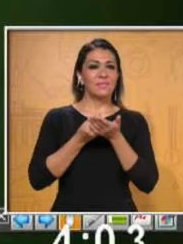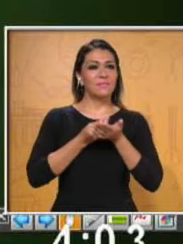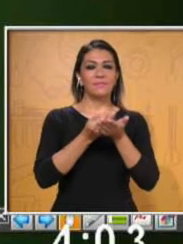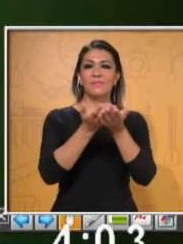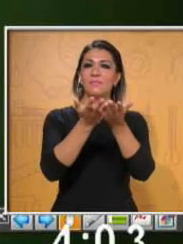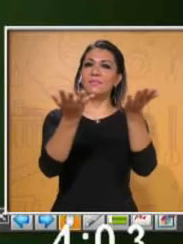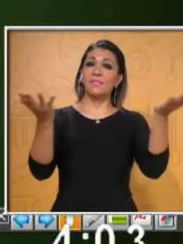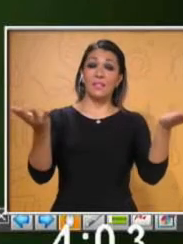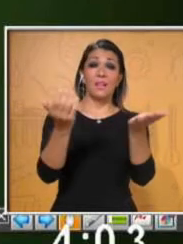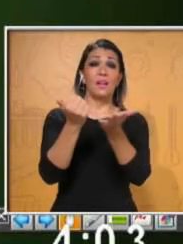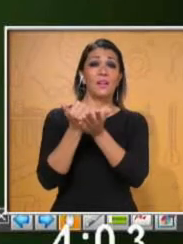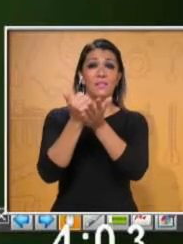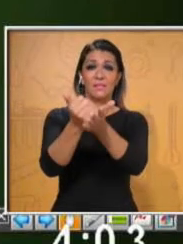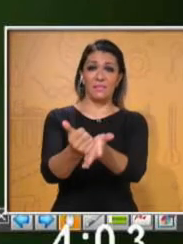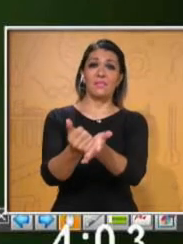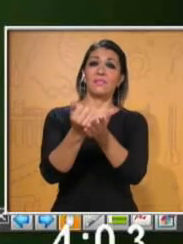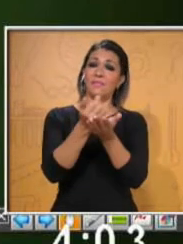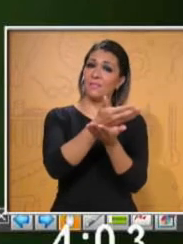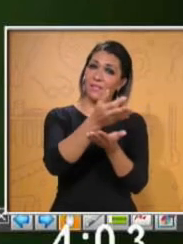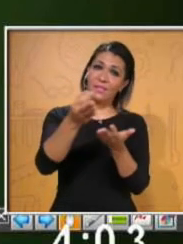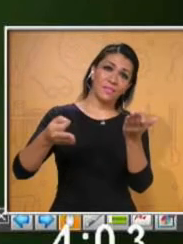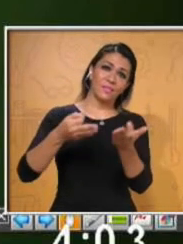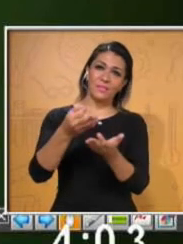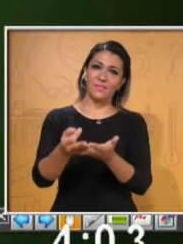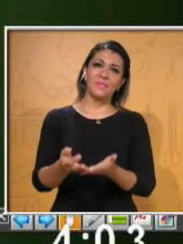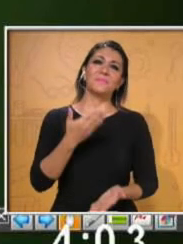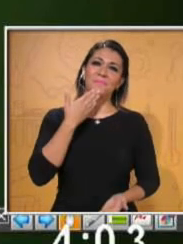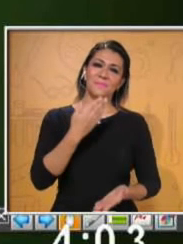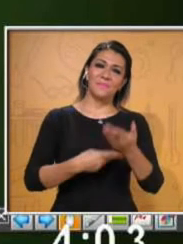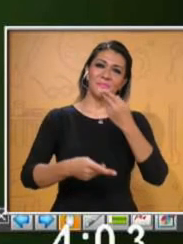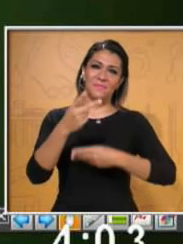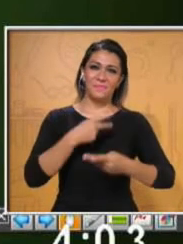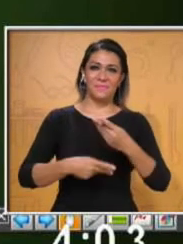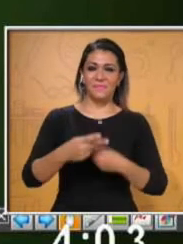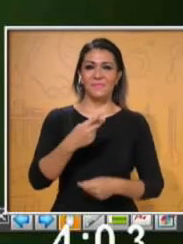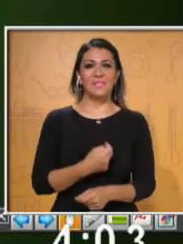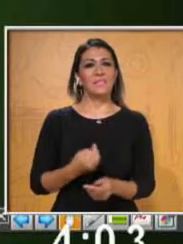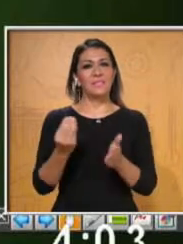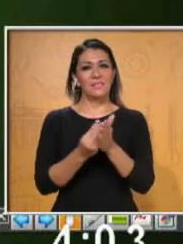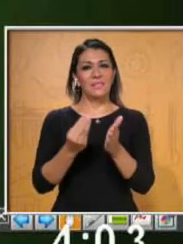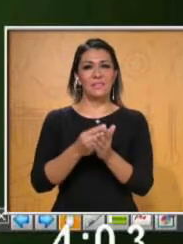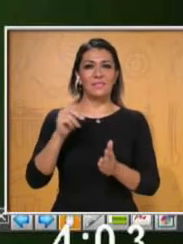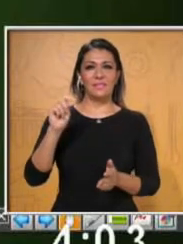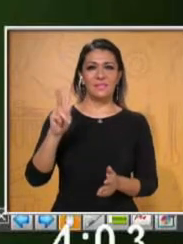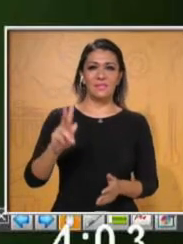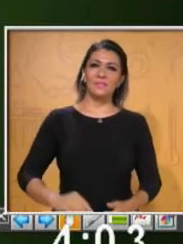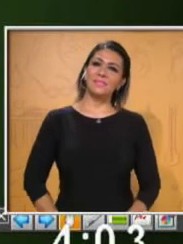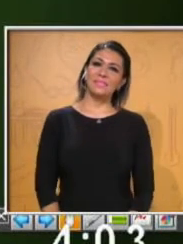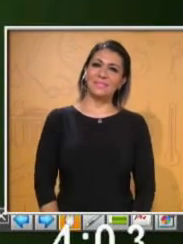siendo de mucha ayuda para ti. Bienvenidos a una clase más de Escuela TV.